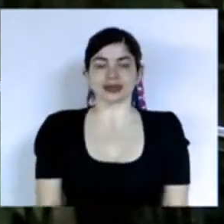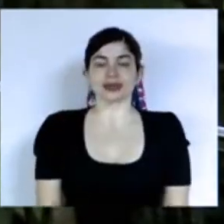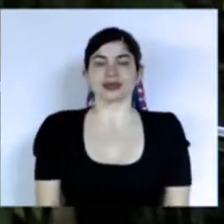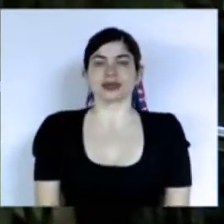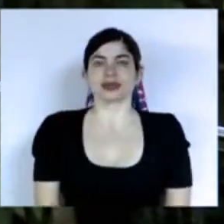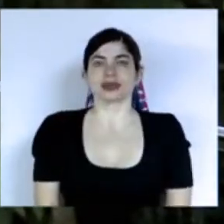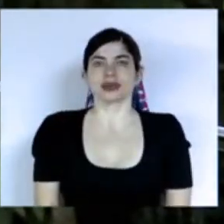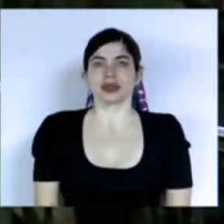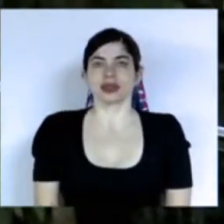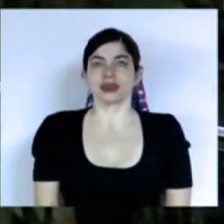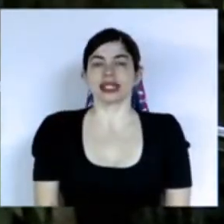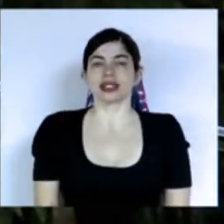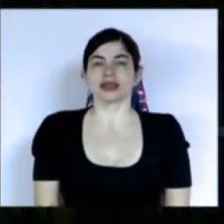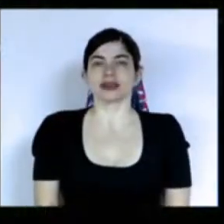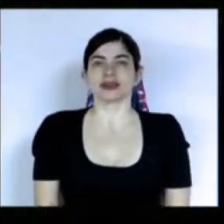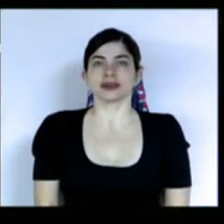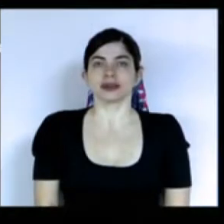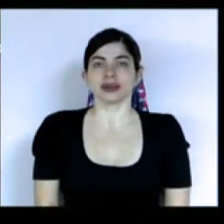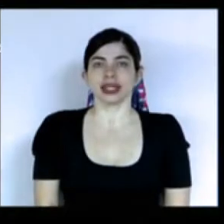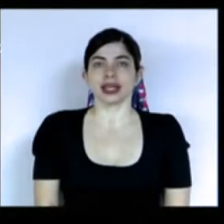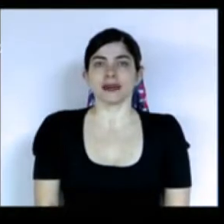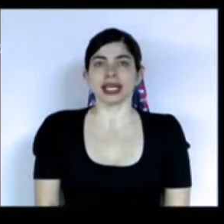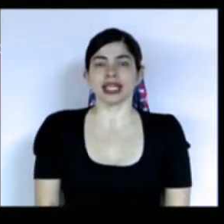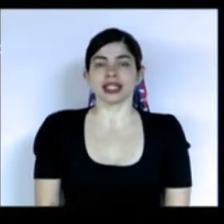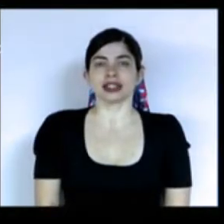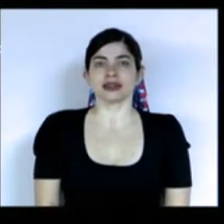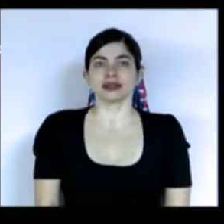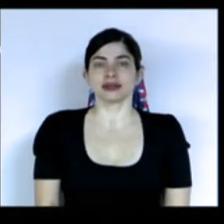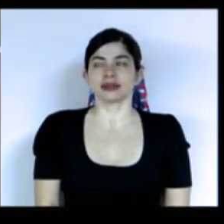gracias gracias